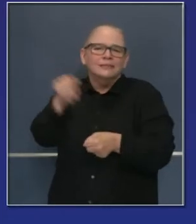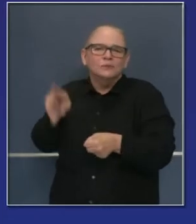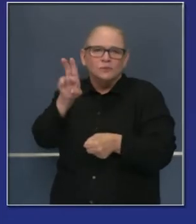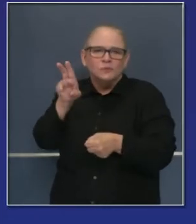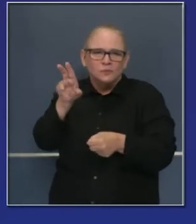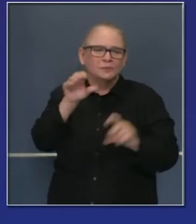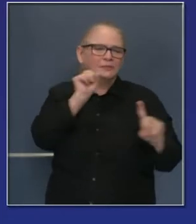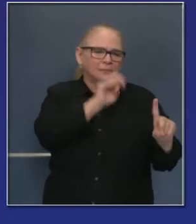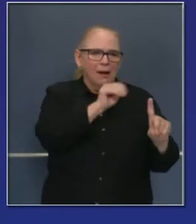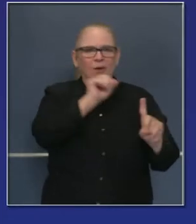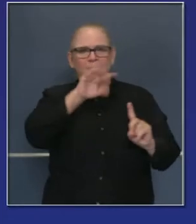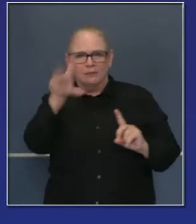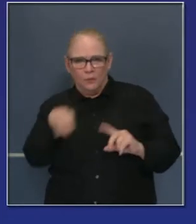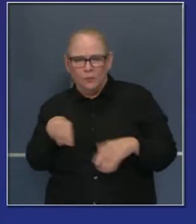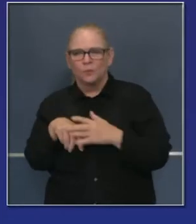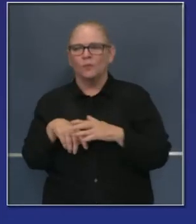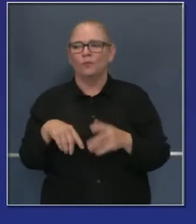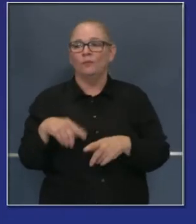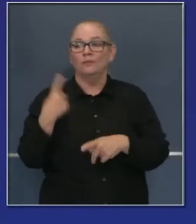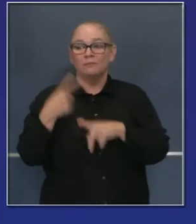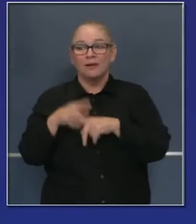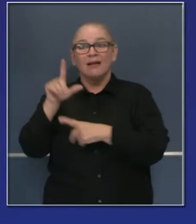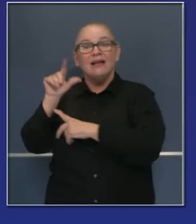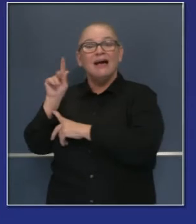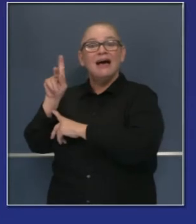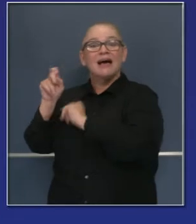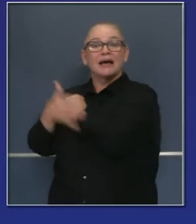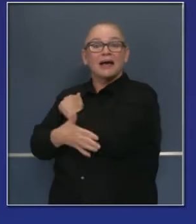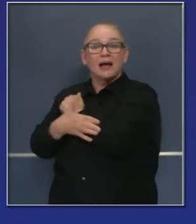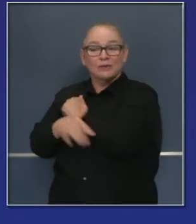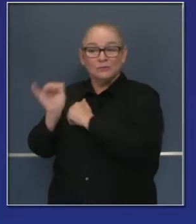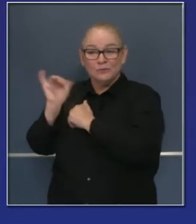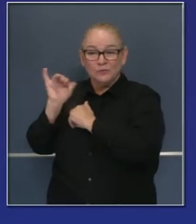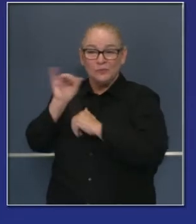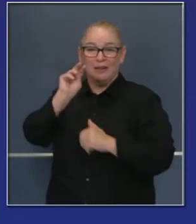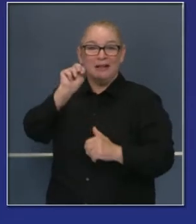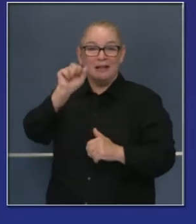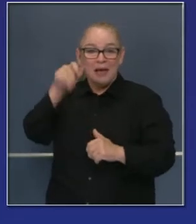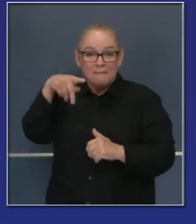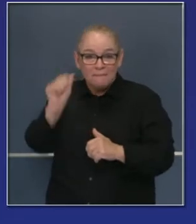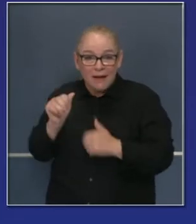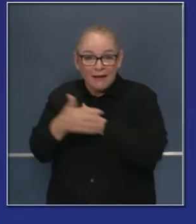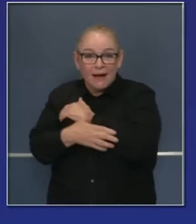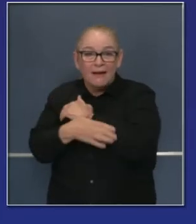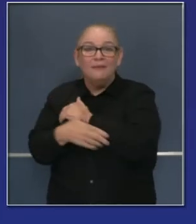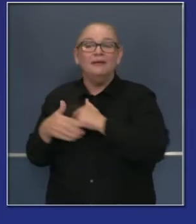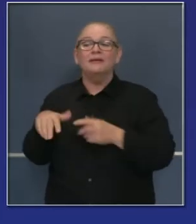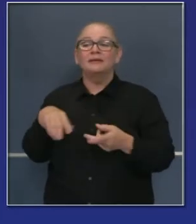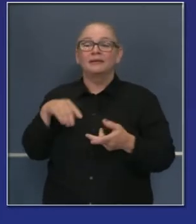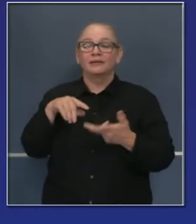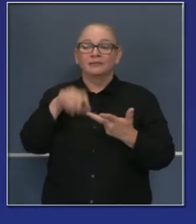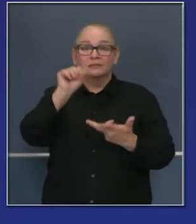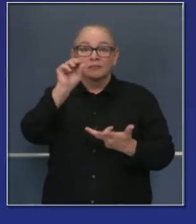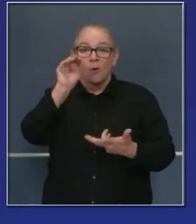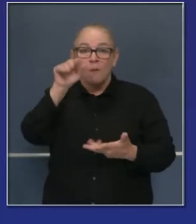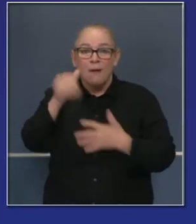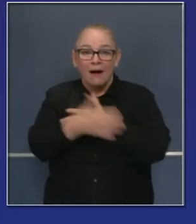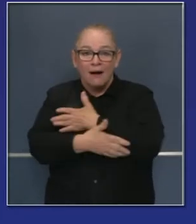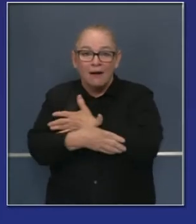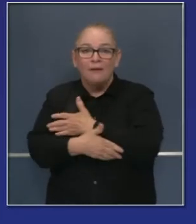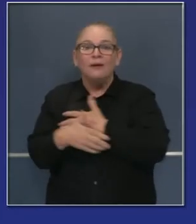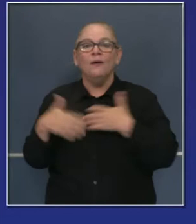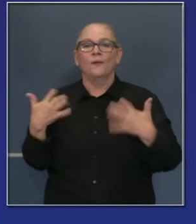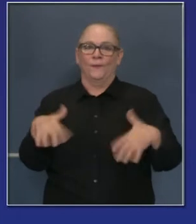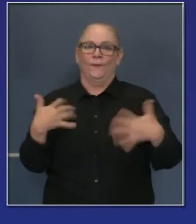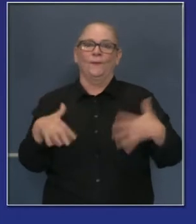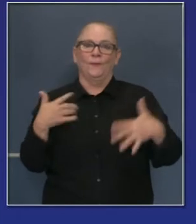son varios incendios cerca del condado Lake, condado Napa y también en el condado de Sonoma. Estos incendios